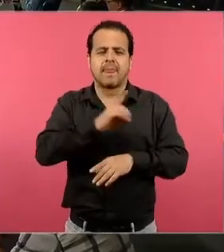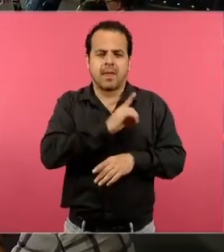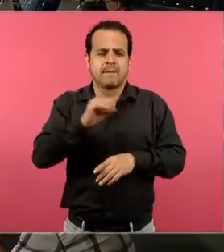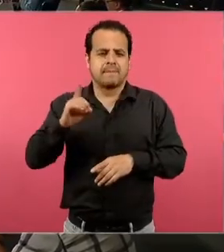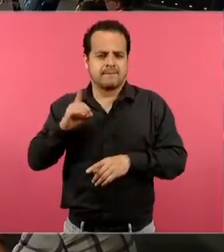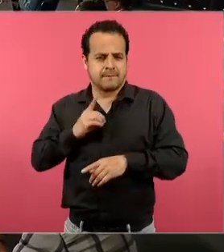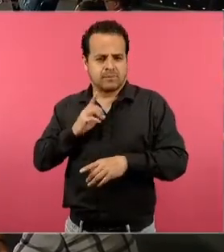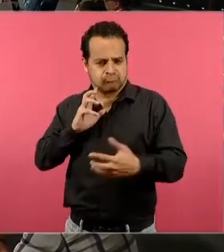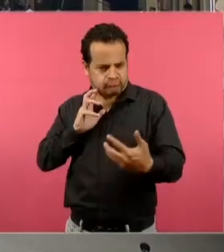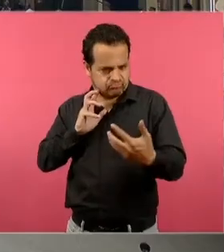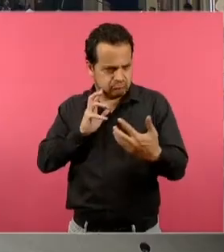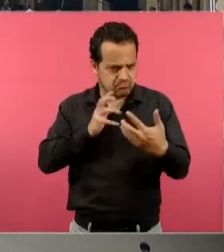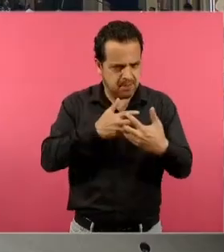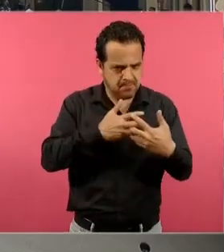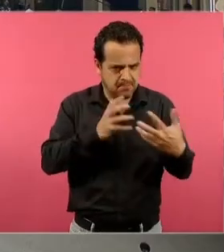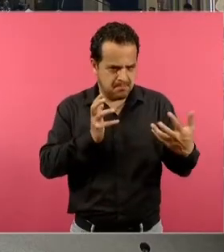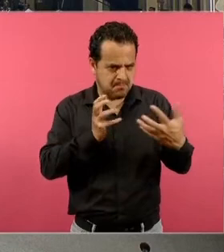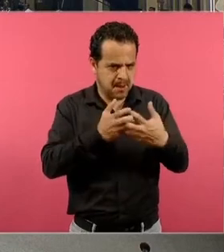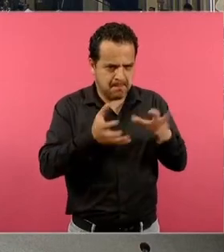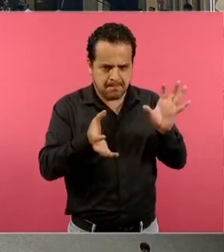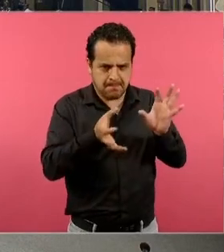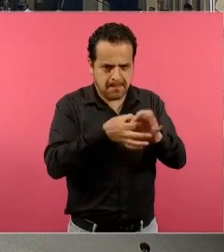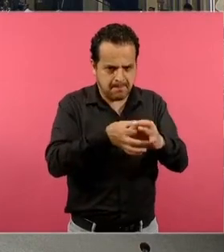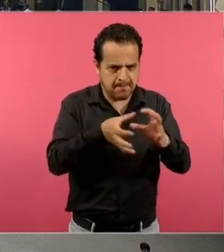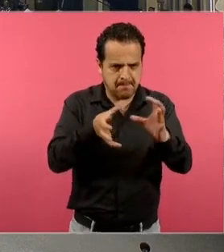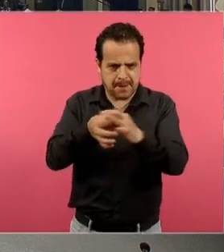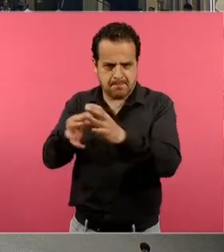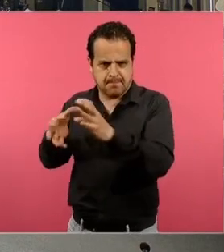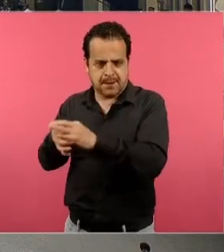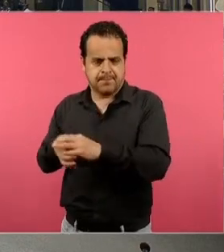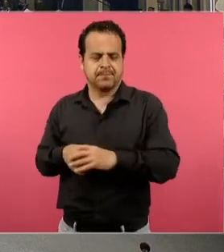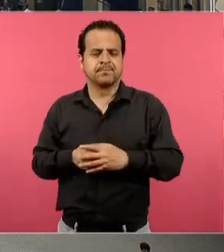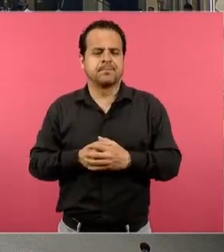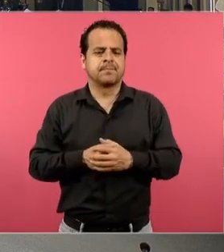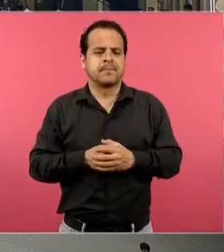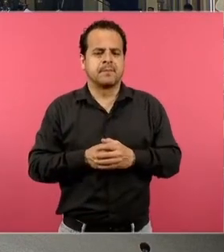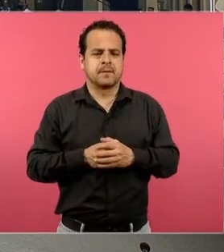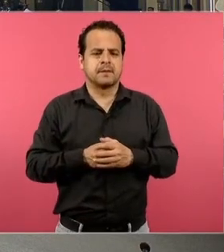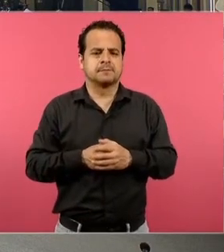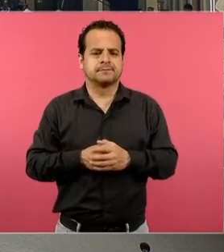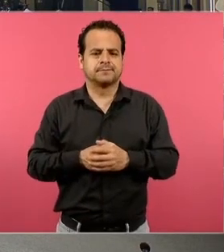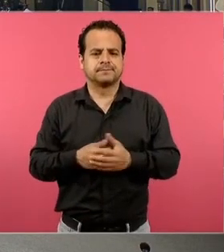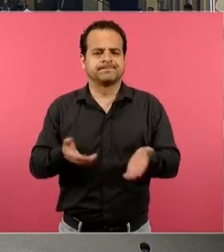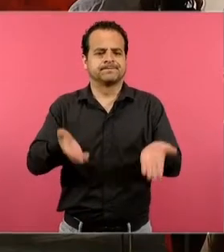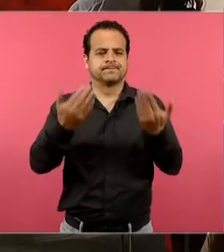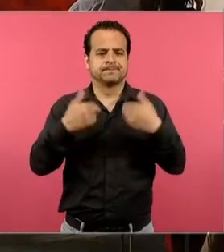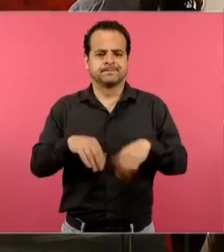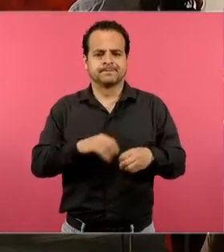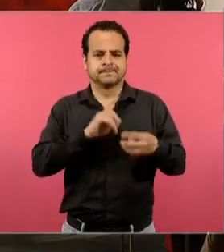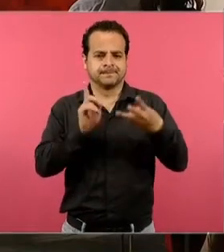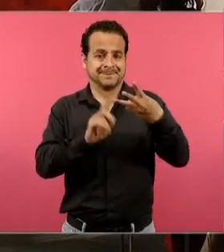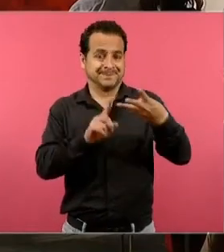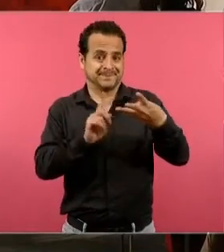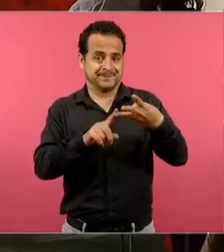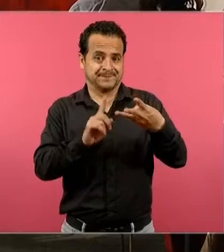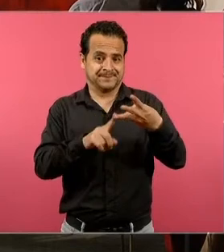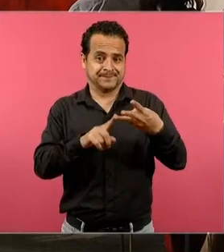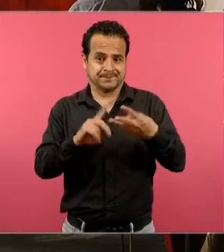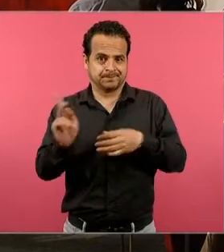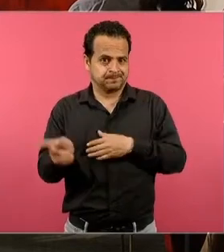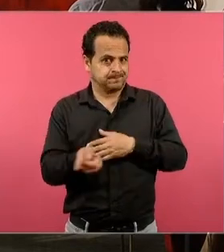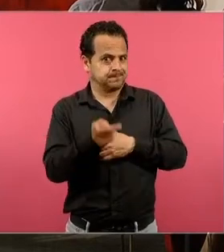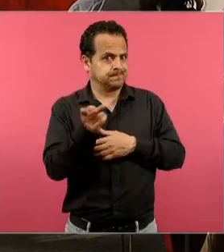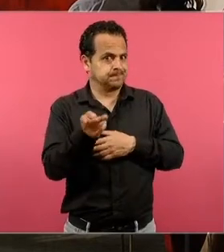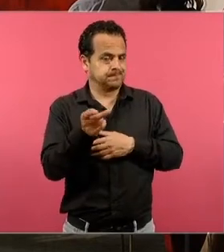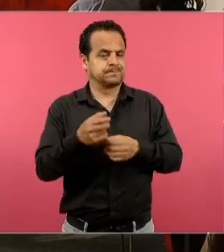Vamos a contestar la siguiente parte, que tiene que ver con… Desde 2021 se estuvo